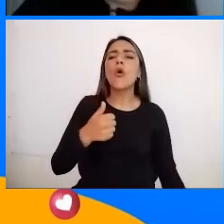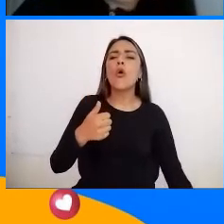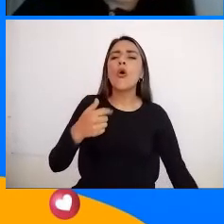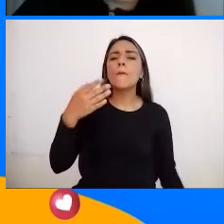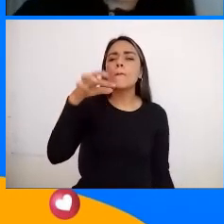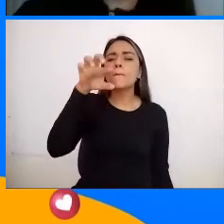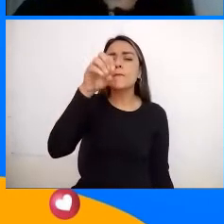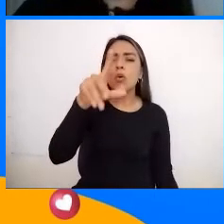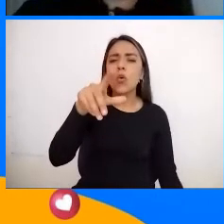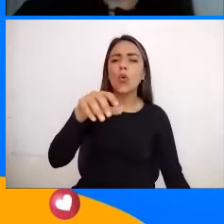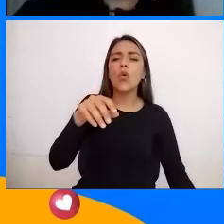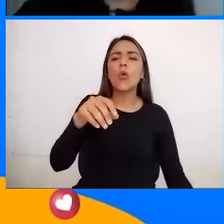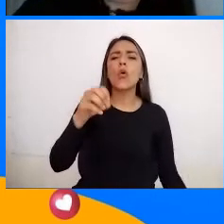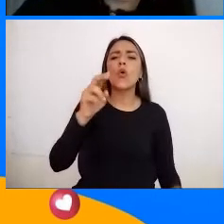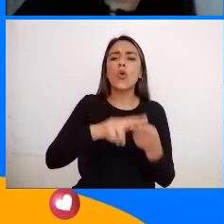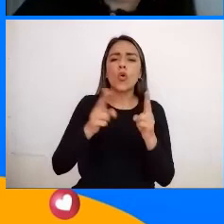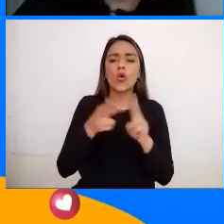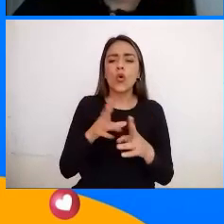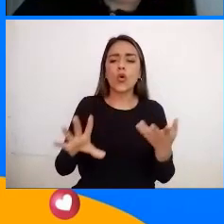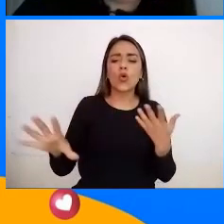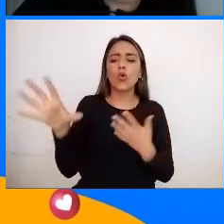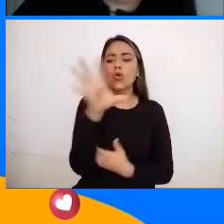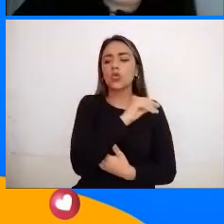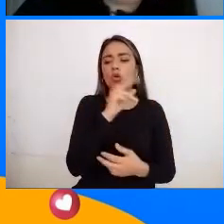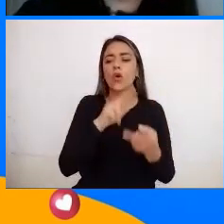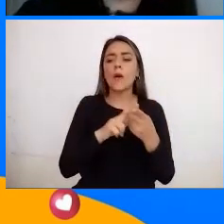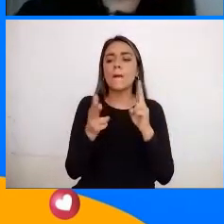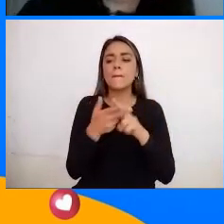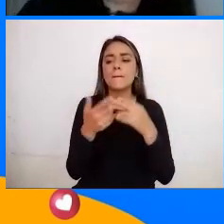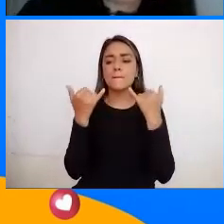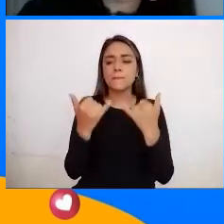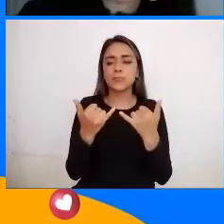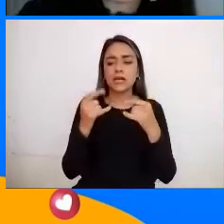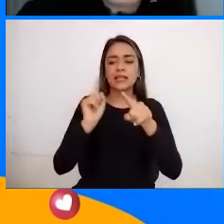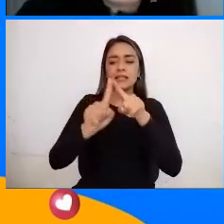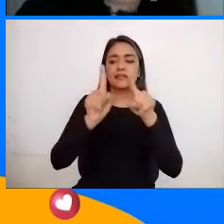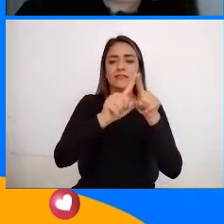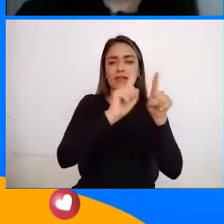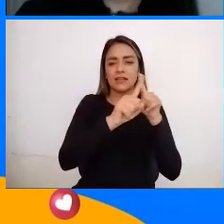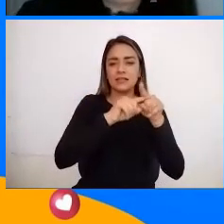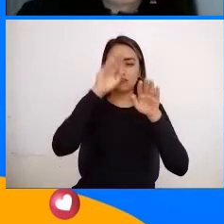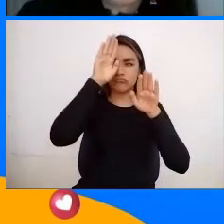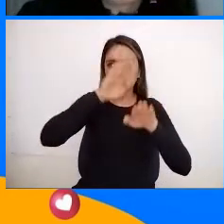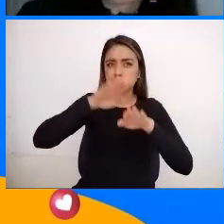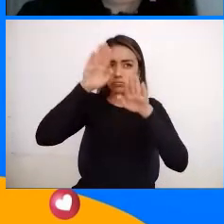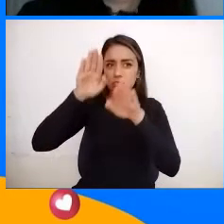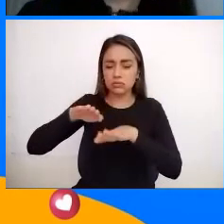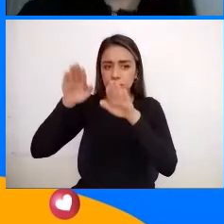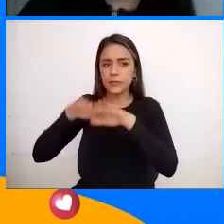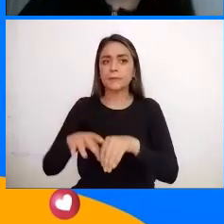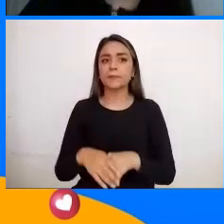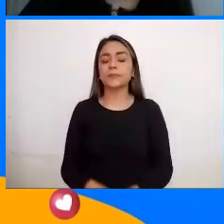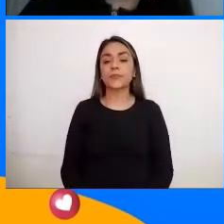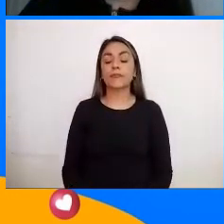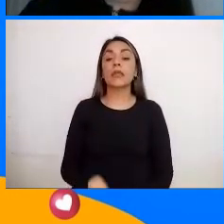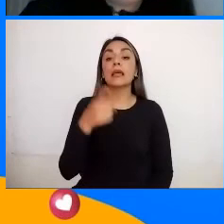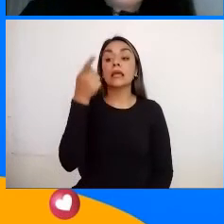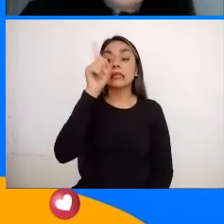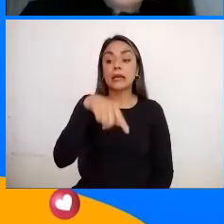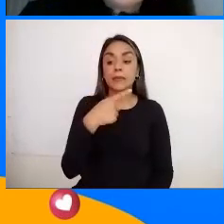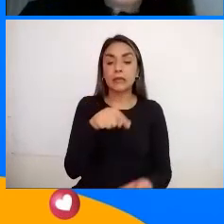Y pues a todas Estas deidades Que ellos tenían También entonces Tenemos como un